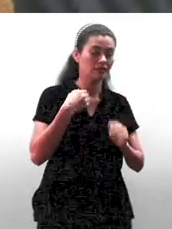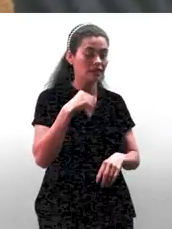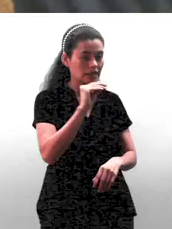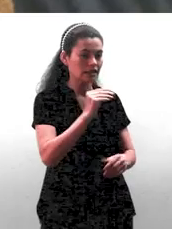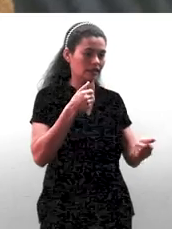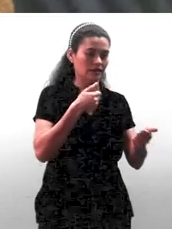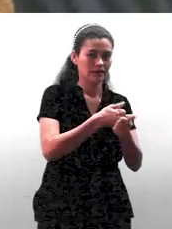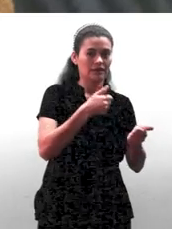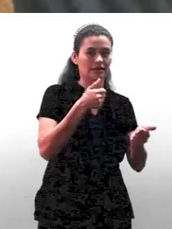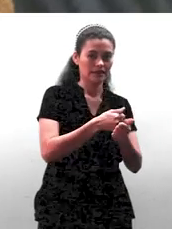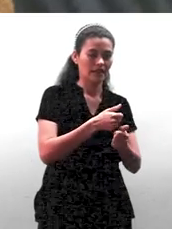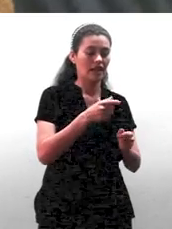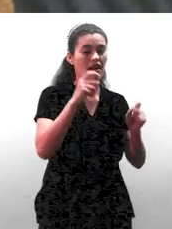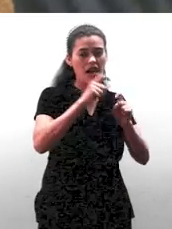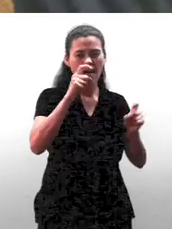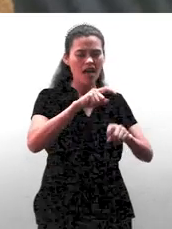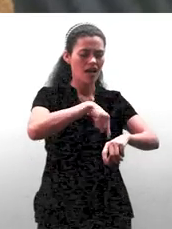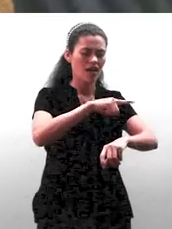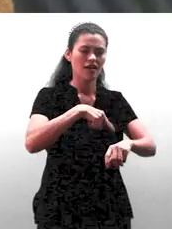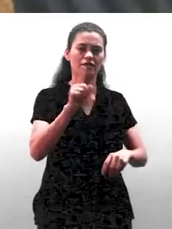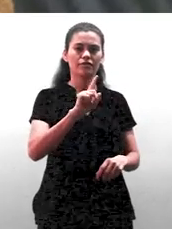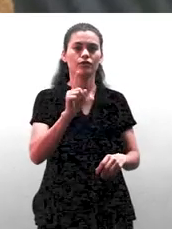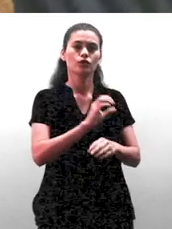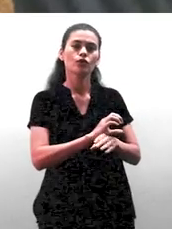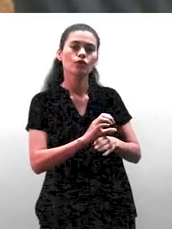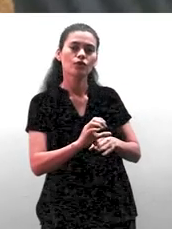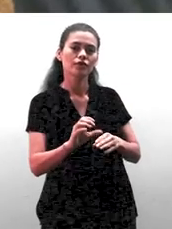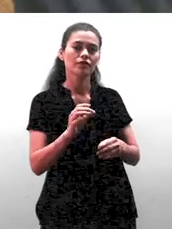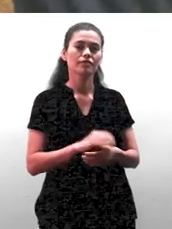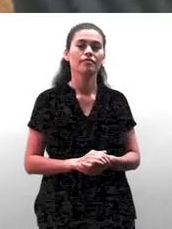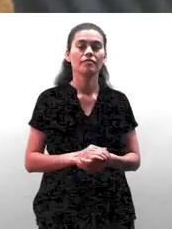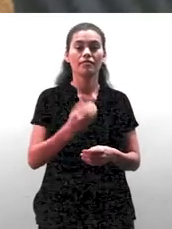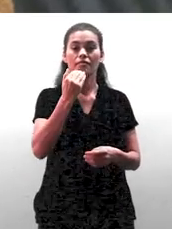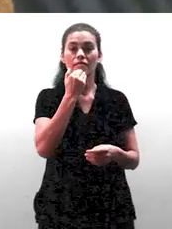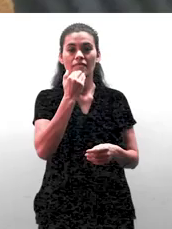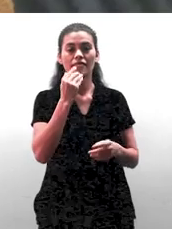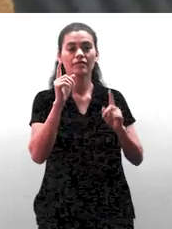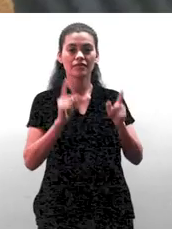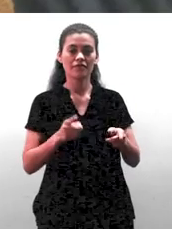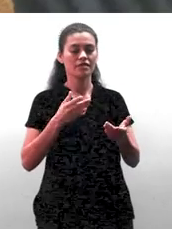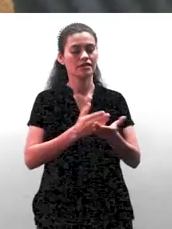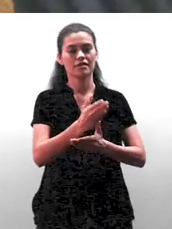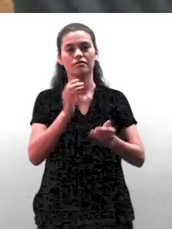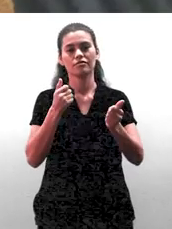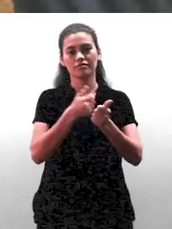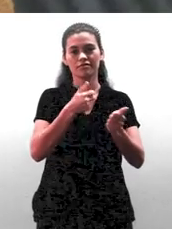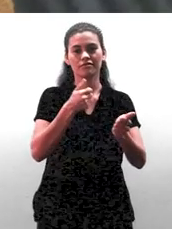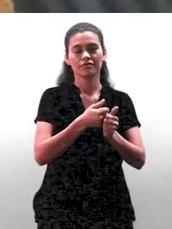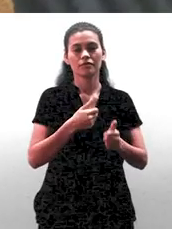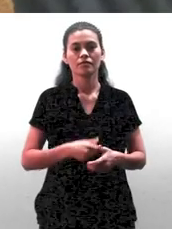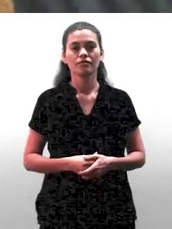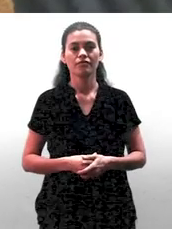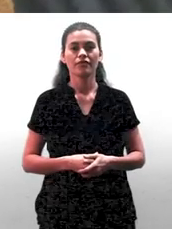pero estoy contigo, no es dejarle llorar, ¿verdad? Es que es como que fuimos a los extremos. Y por otro lado, estamos en la generación de todos rápidos, todos tenemos